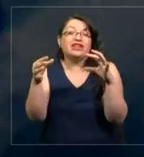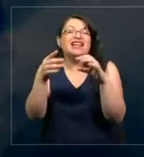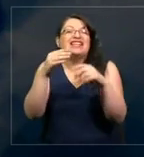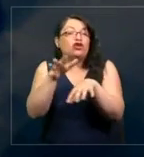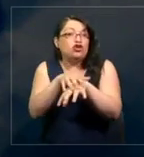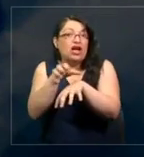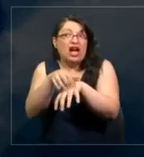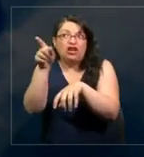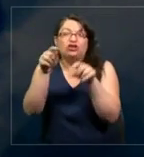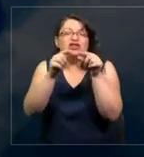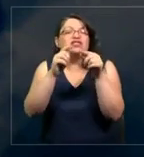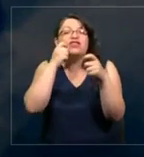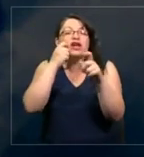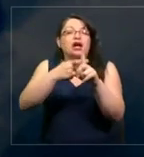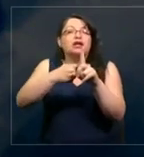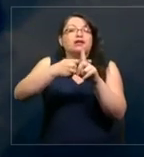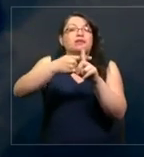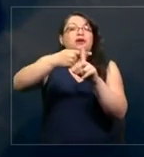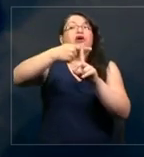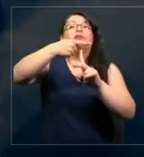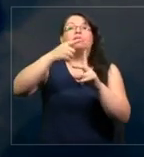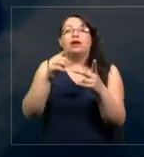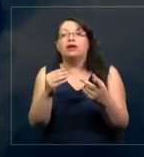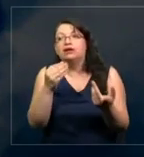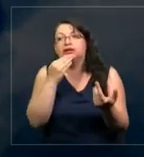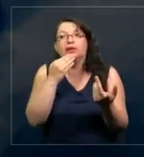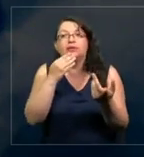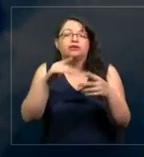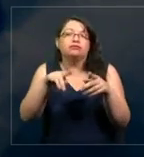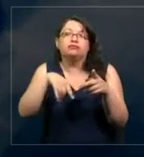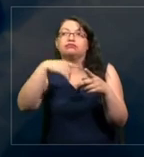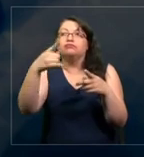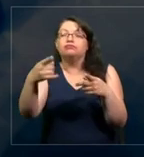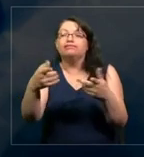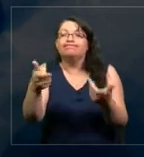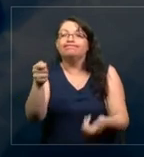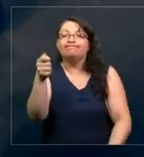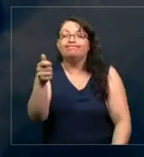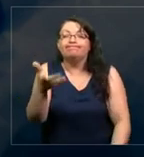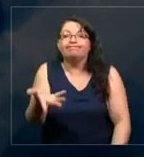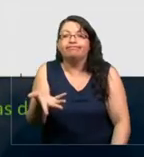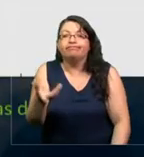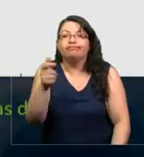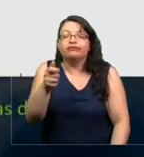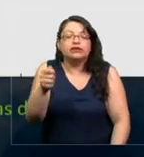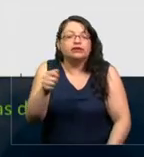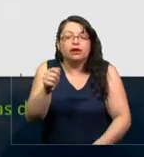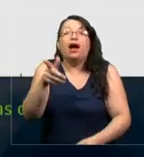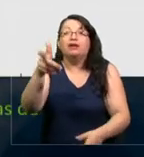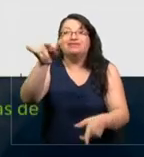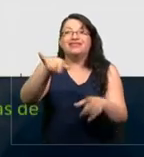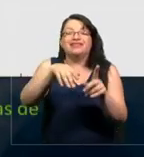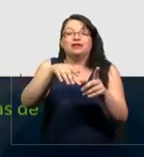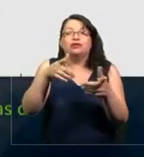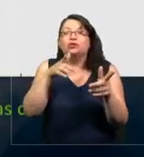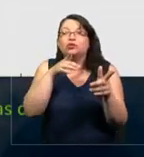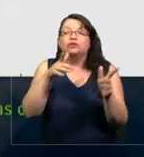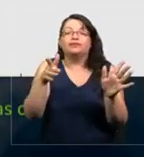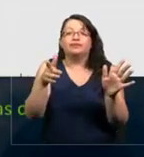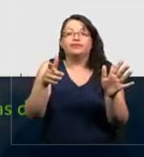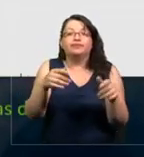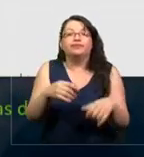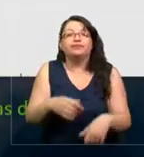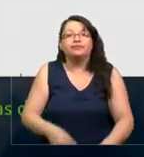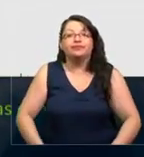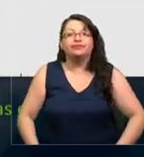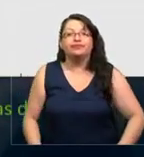temperatura más alta y así, y así, y así sucesivamente. Ups. Ok.